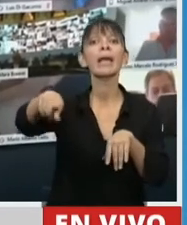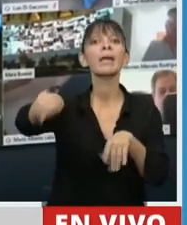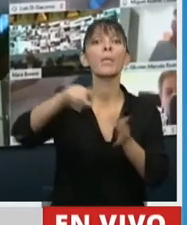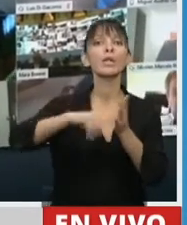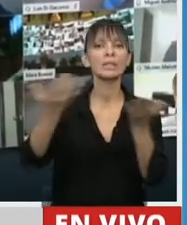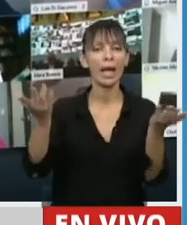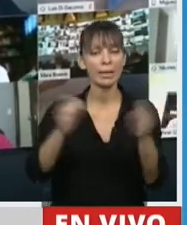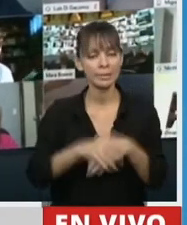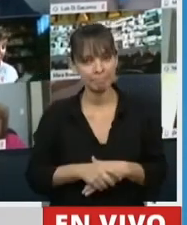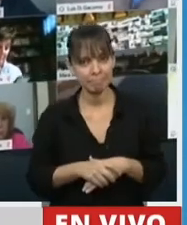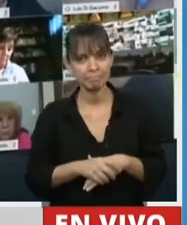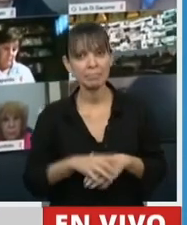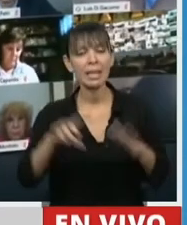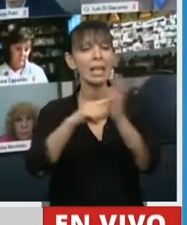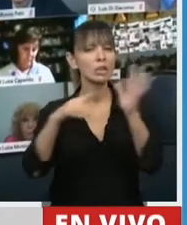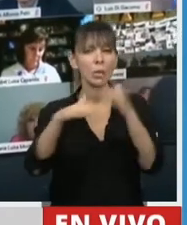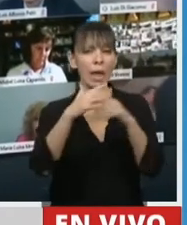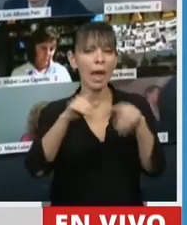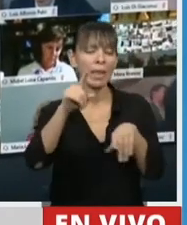principales ciudades de nuestro país